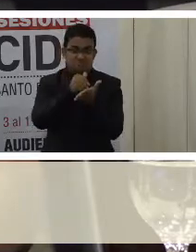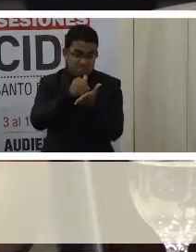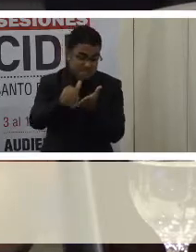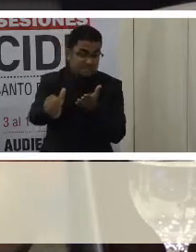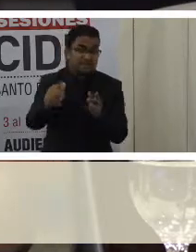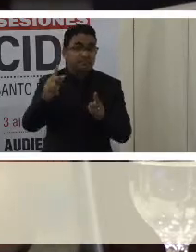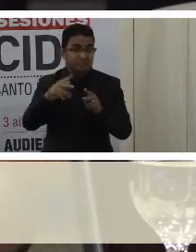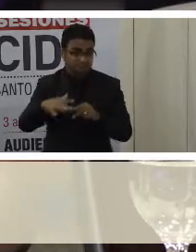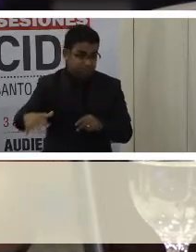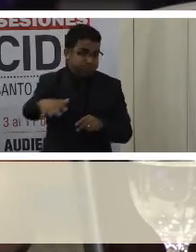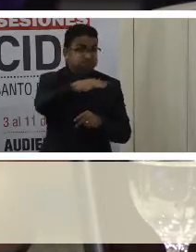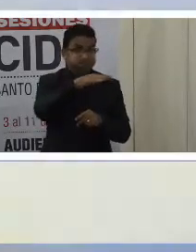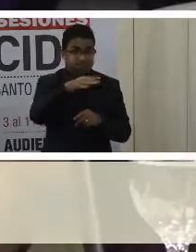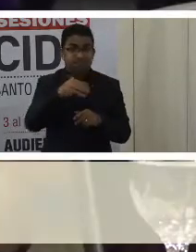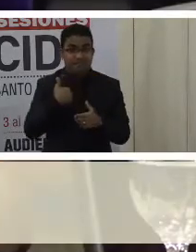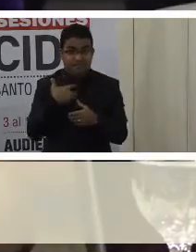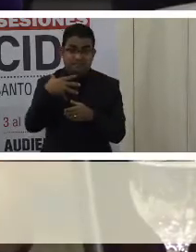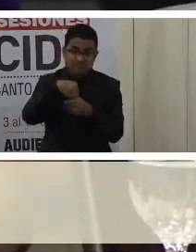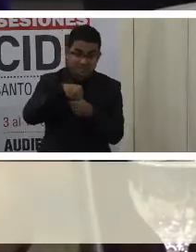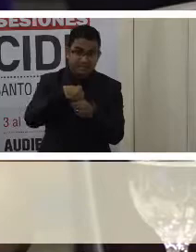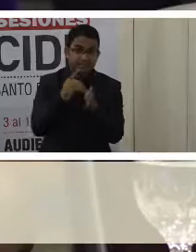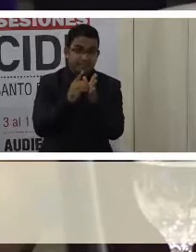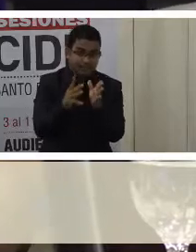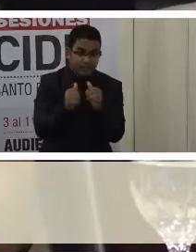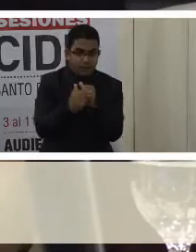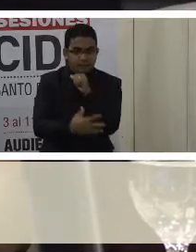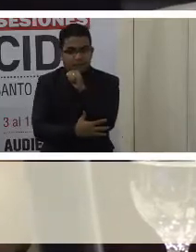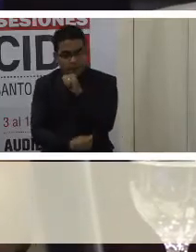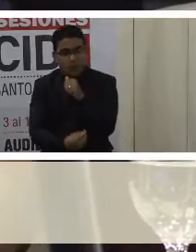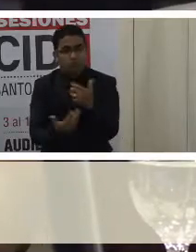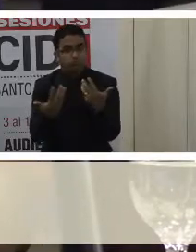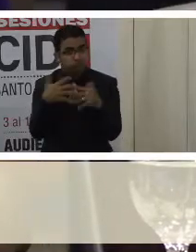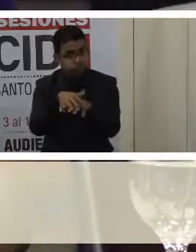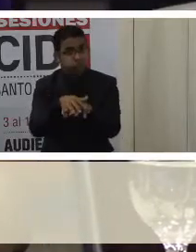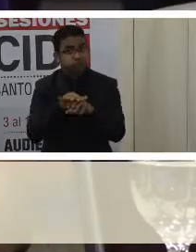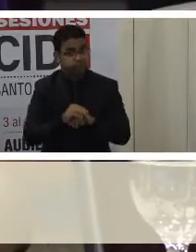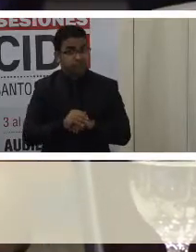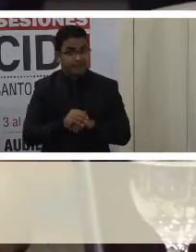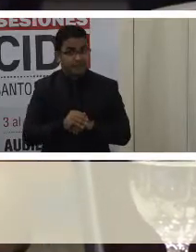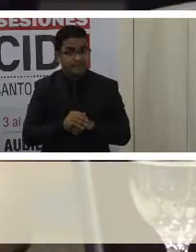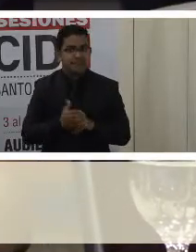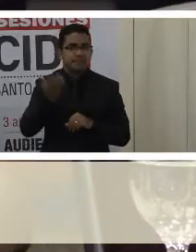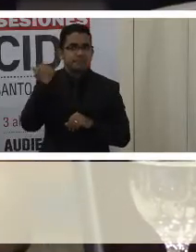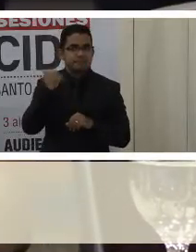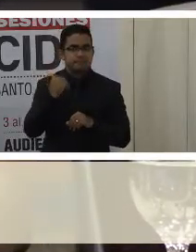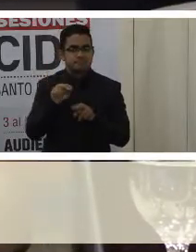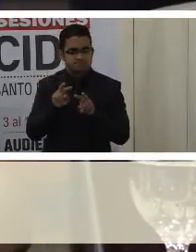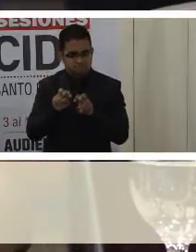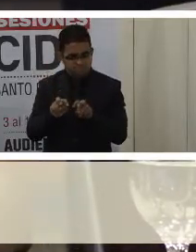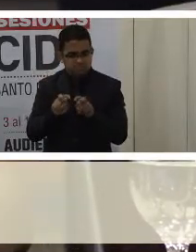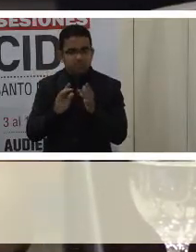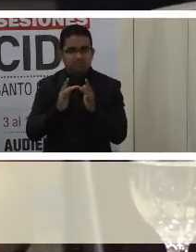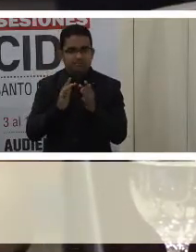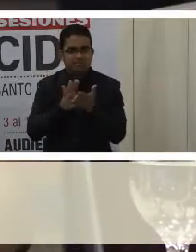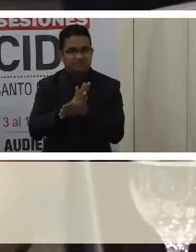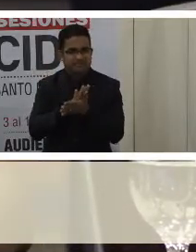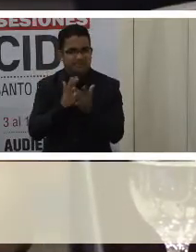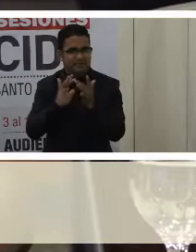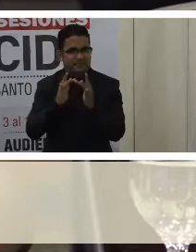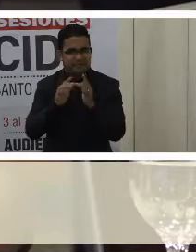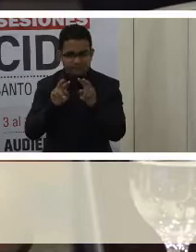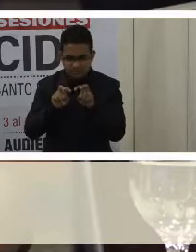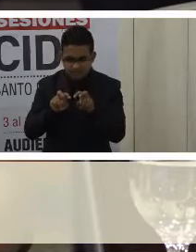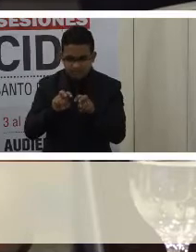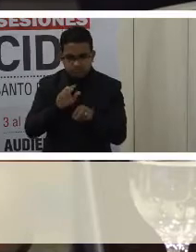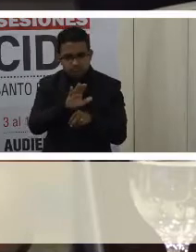habitantes. Lamentablemente, hasta el día domingo 6 de mayo, cuando se hizo la última revisión de la página web del Consejo Nacional de